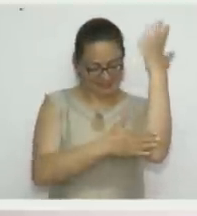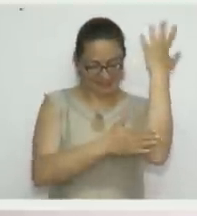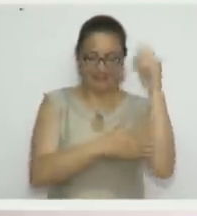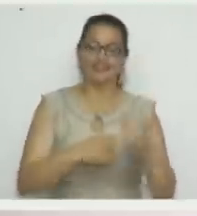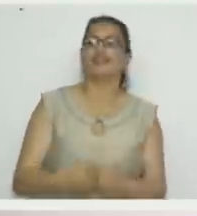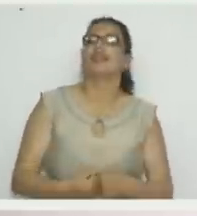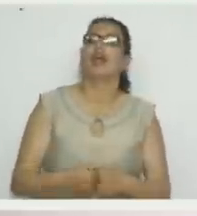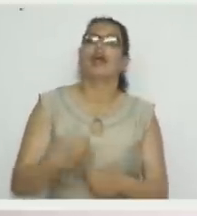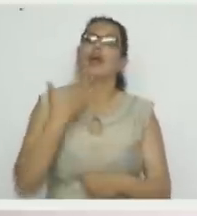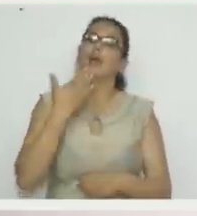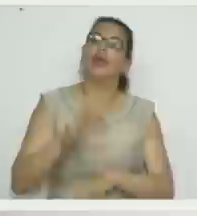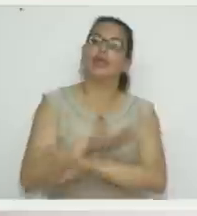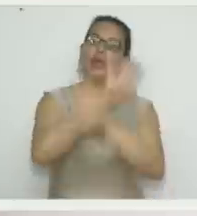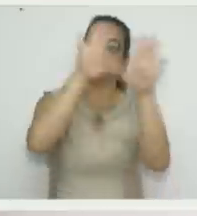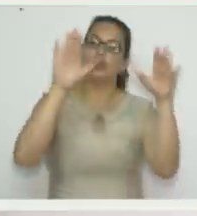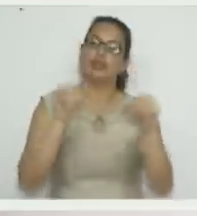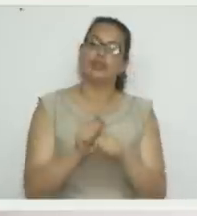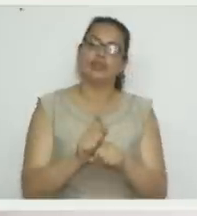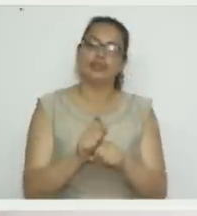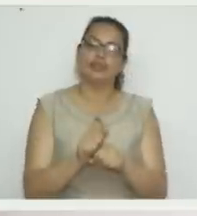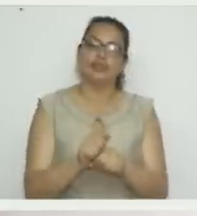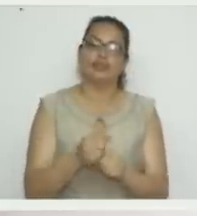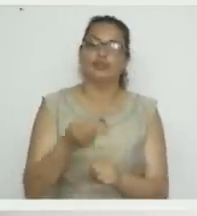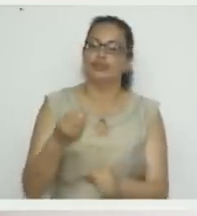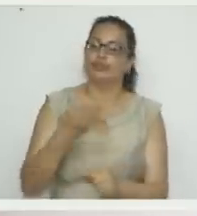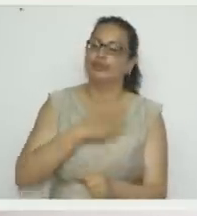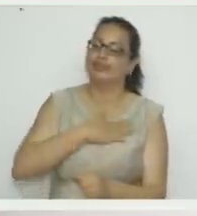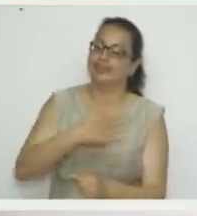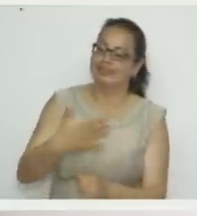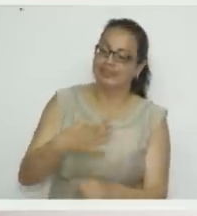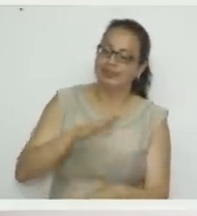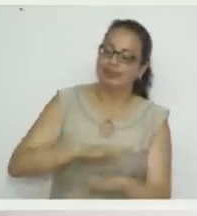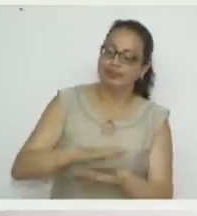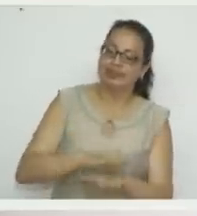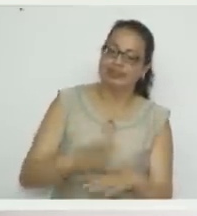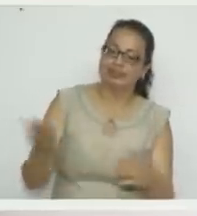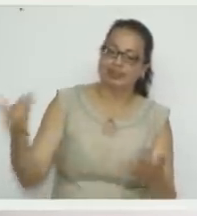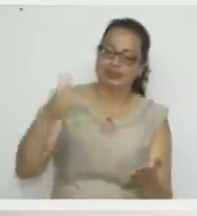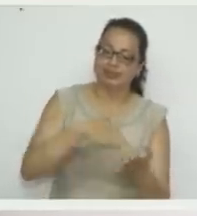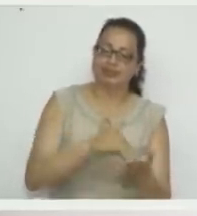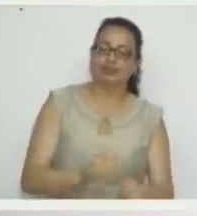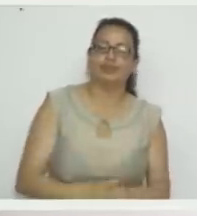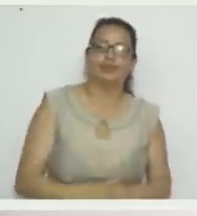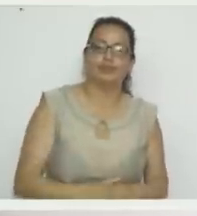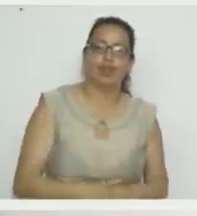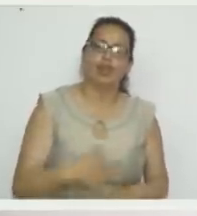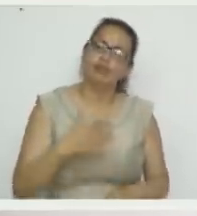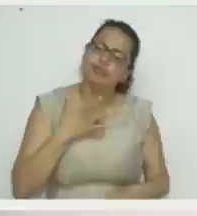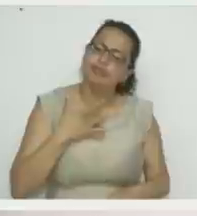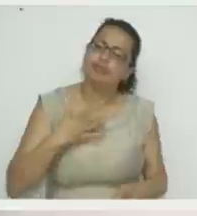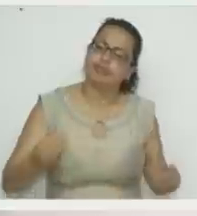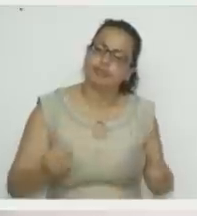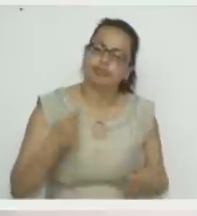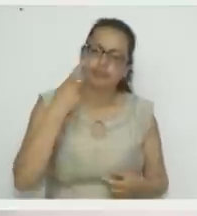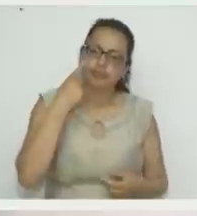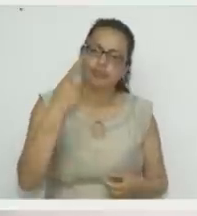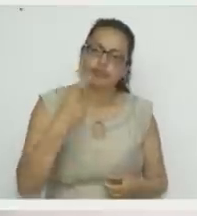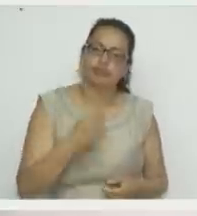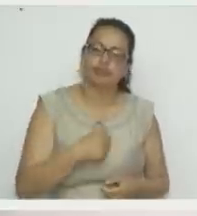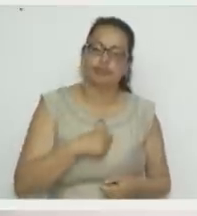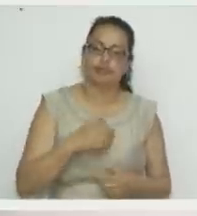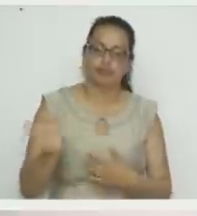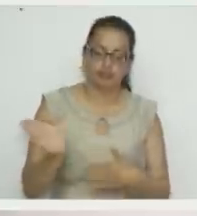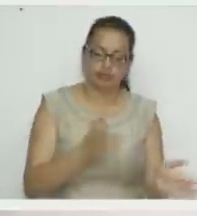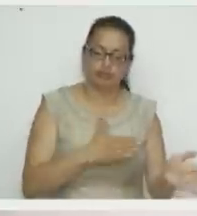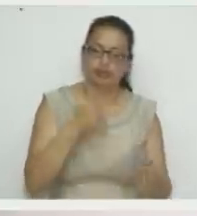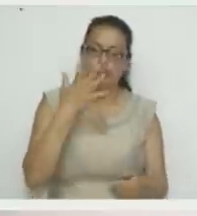Buenos días, Luzmila. ¿Cómo está? Muchas gracias por volverme a invitar. Me encanta verla y este proyecto que nos trajo está muy bonito. A propósito,